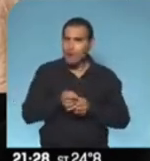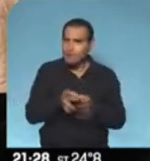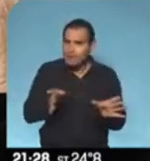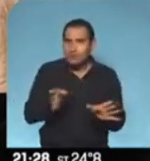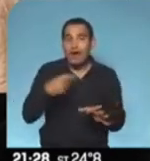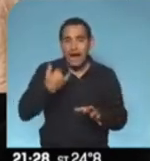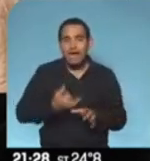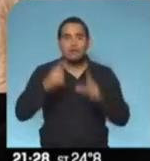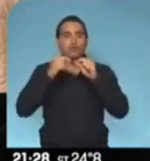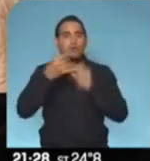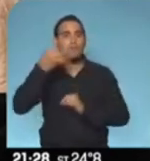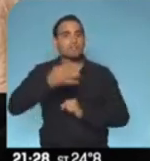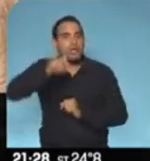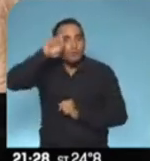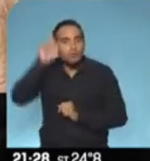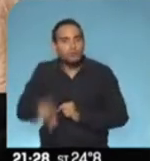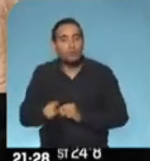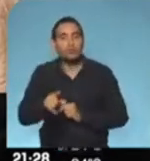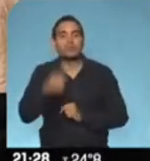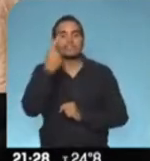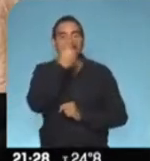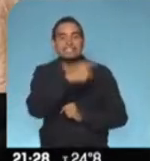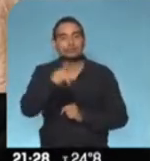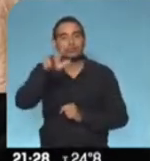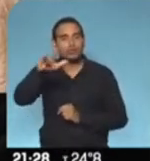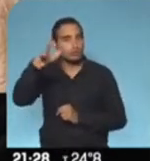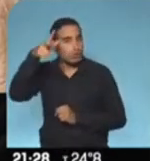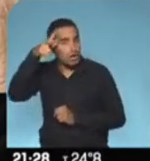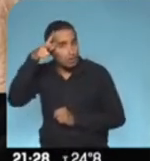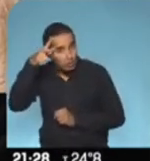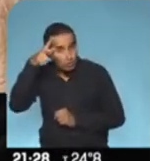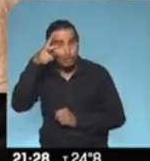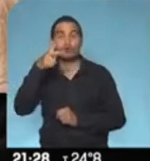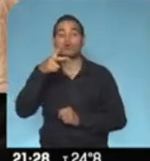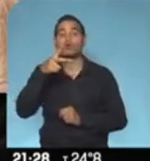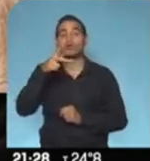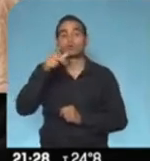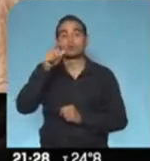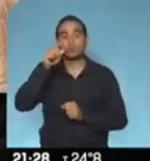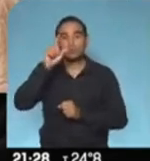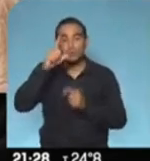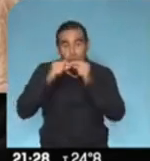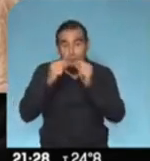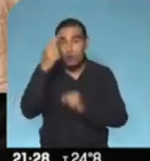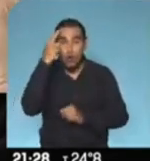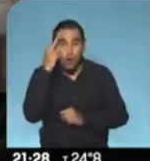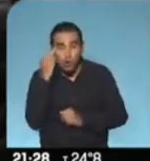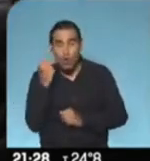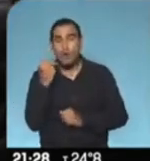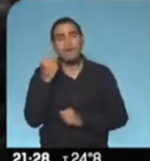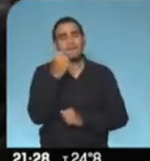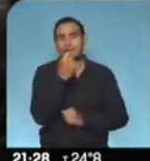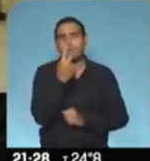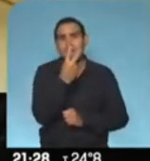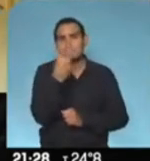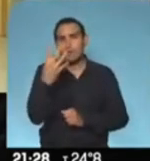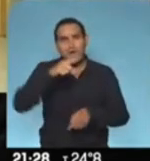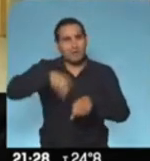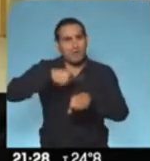especial para llamar. Tienen que llamar al 138, opción 9, y tendrán atención las 24 horas.